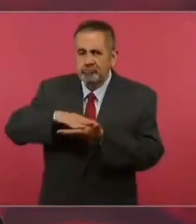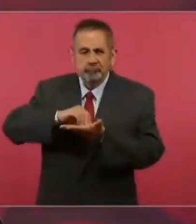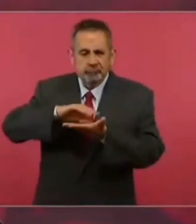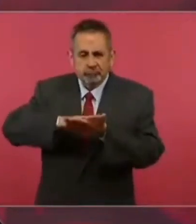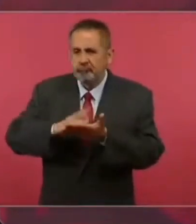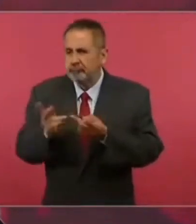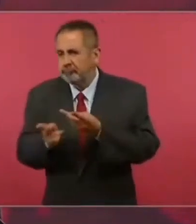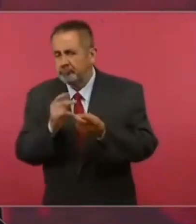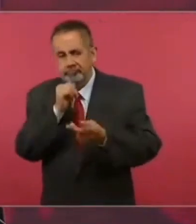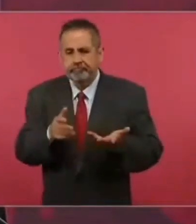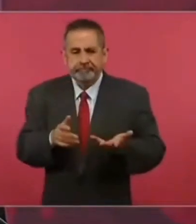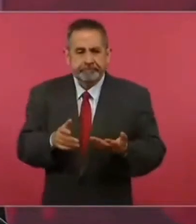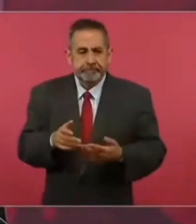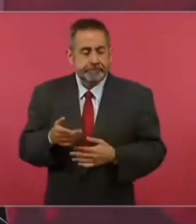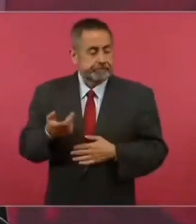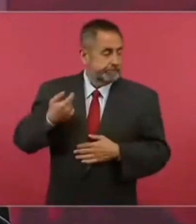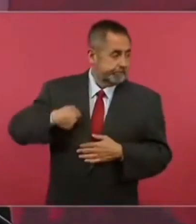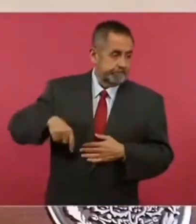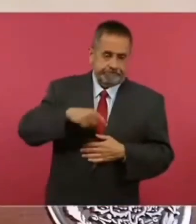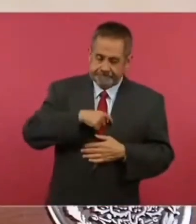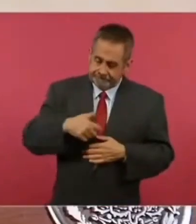y que teníamos que hacer